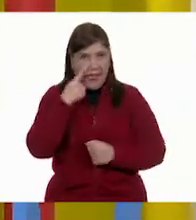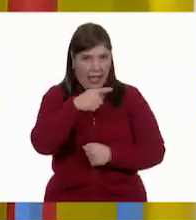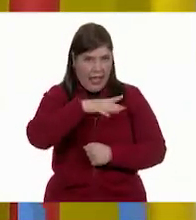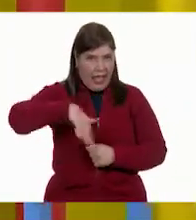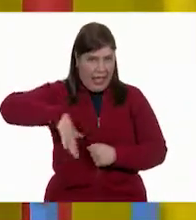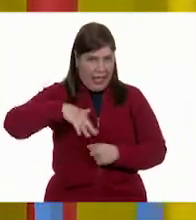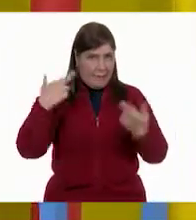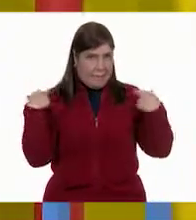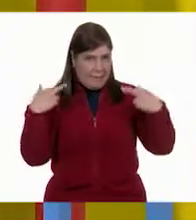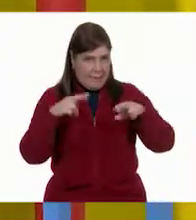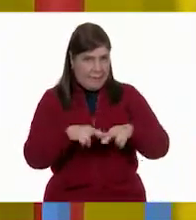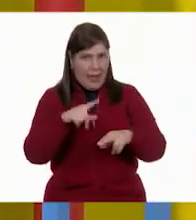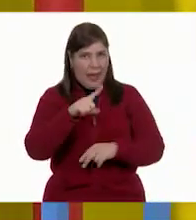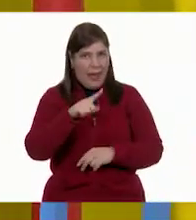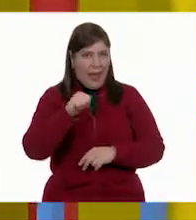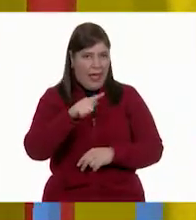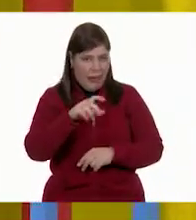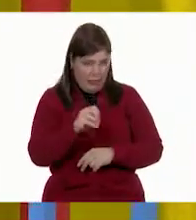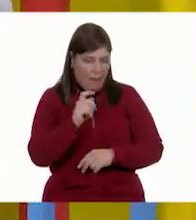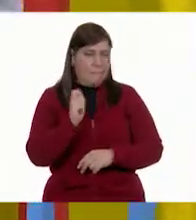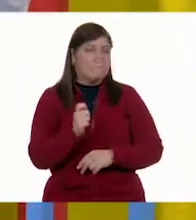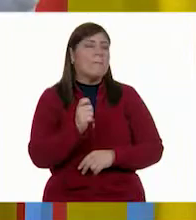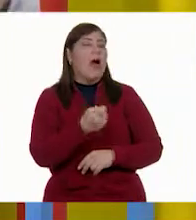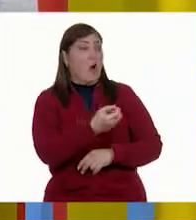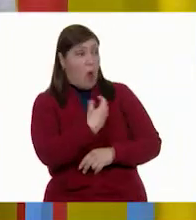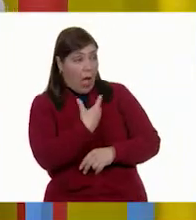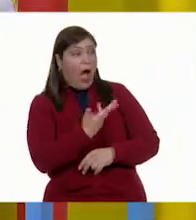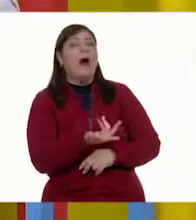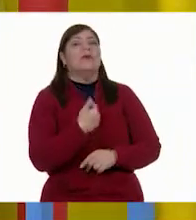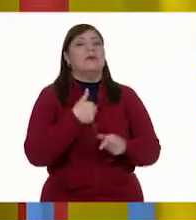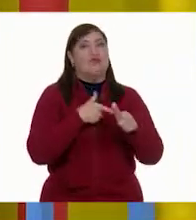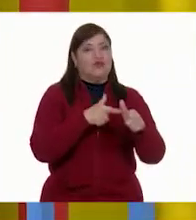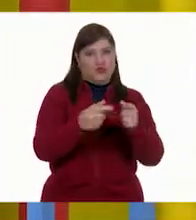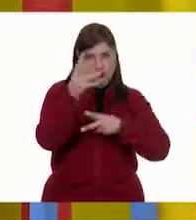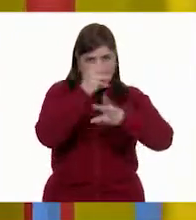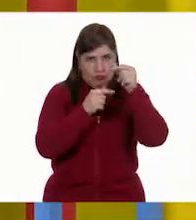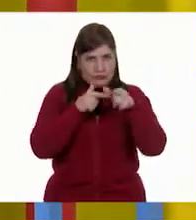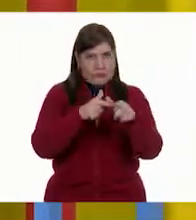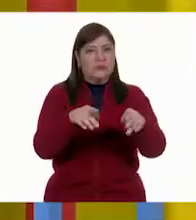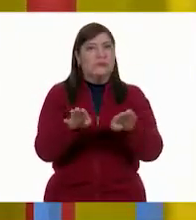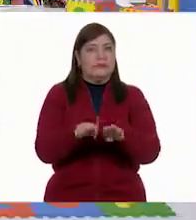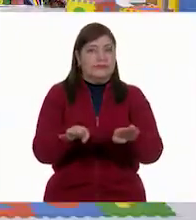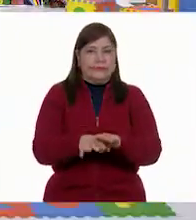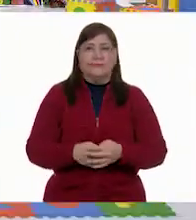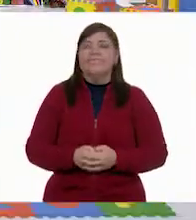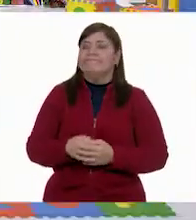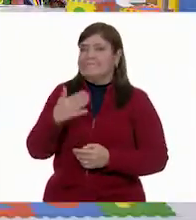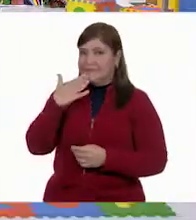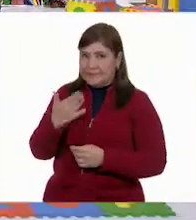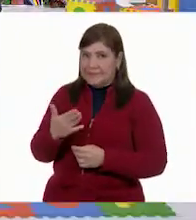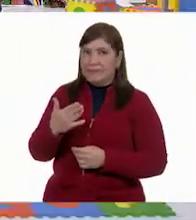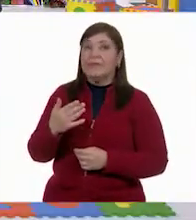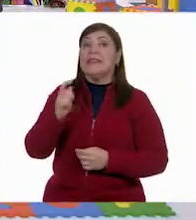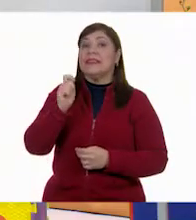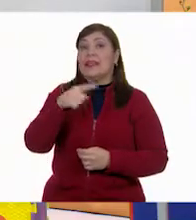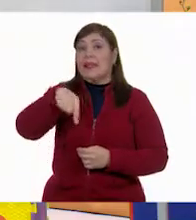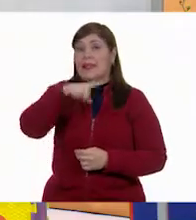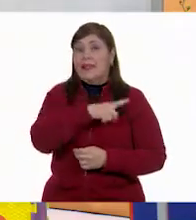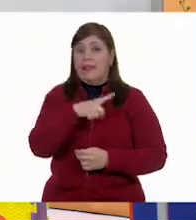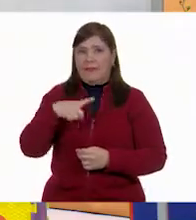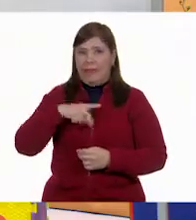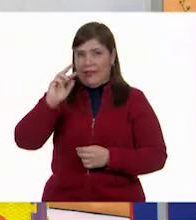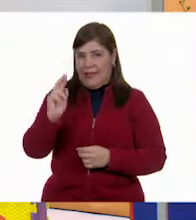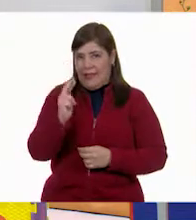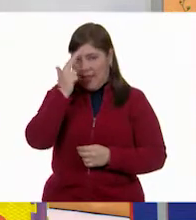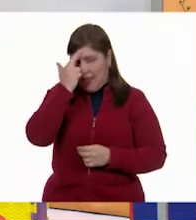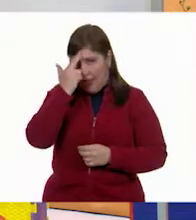el profe Lalo que nos hace para que podamos continuar el aprendizaje. Y muy bien, justo recordando todo lo que